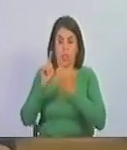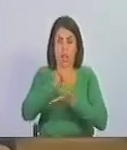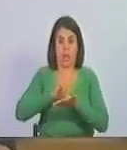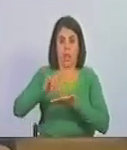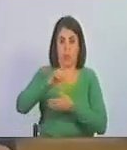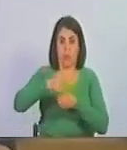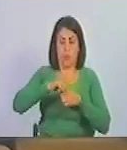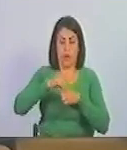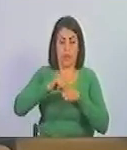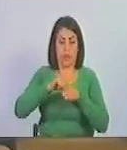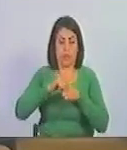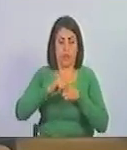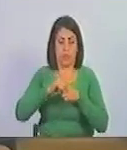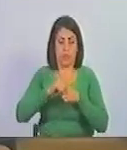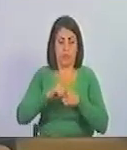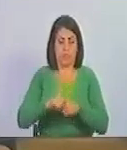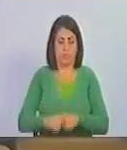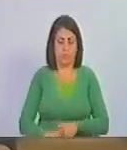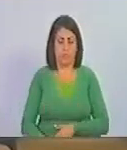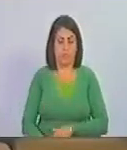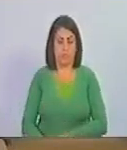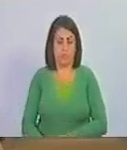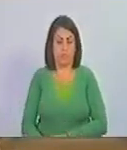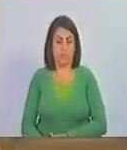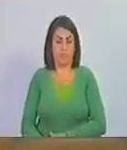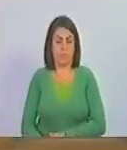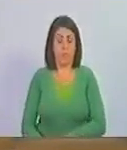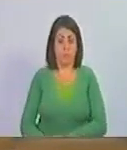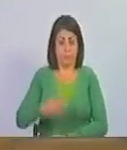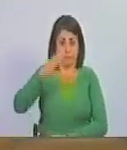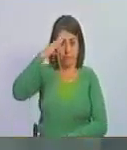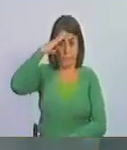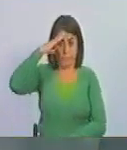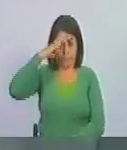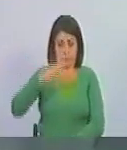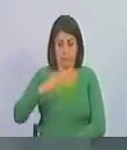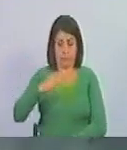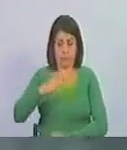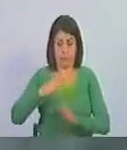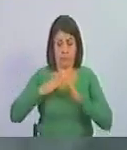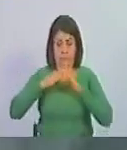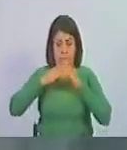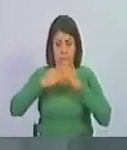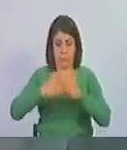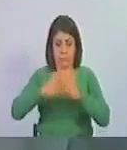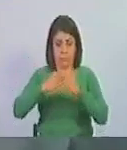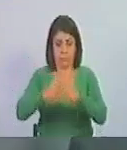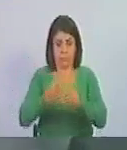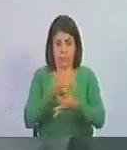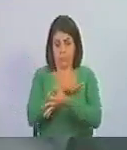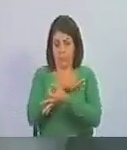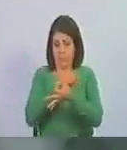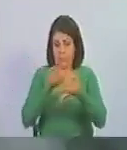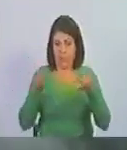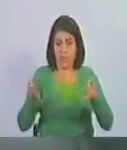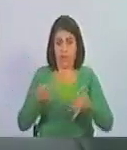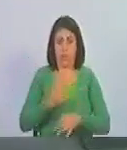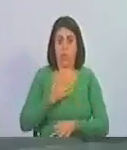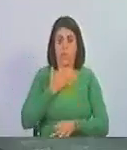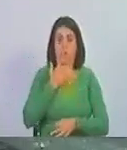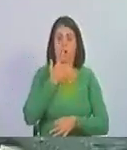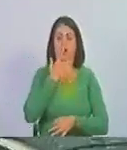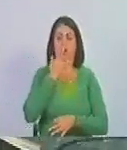lago de Maracaibo. Observamos una fuerza armada operativa, con mística, con valor,